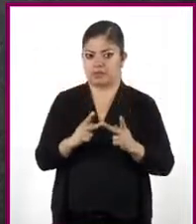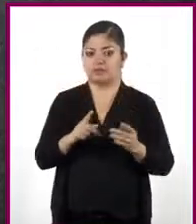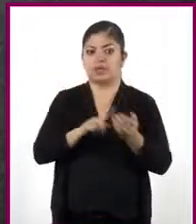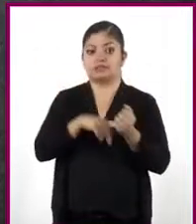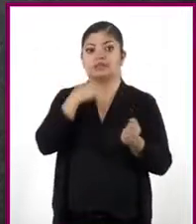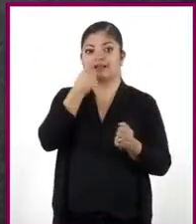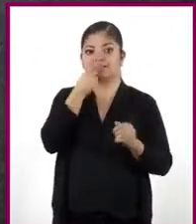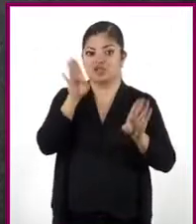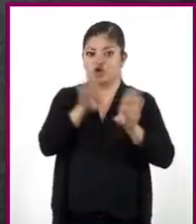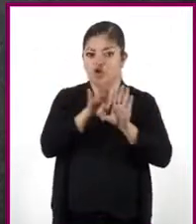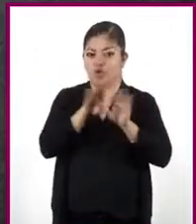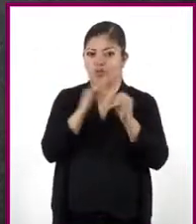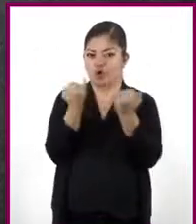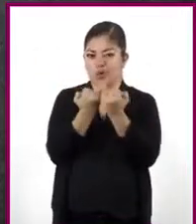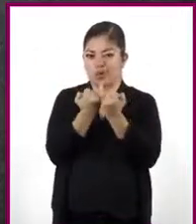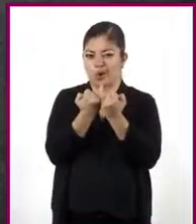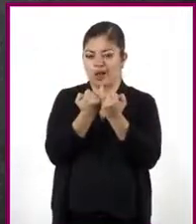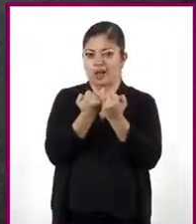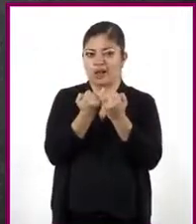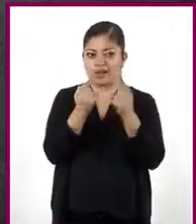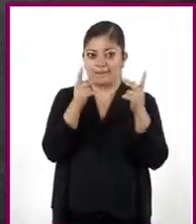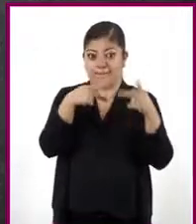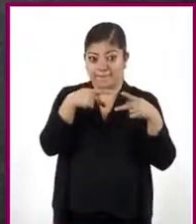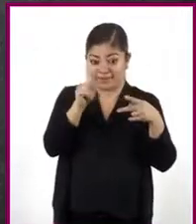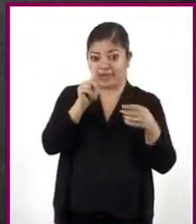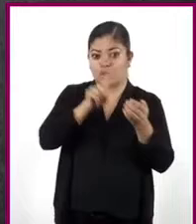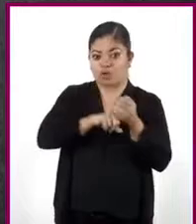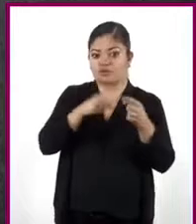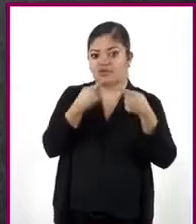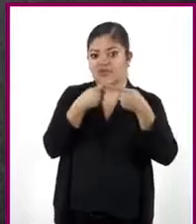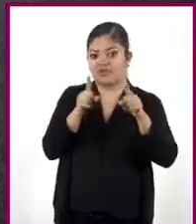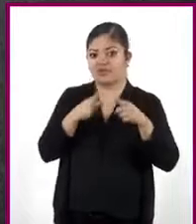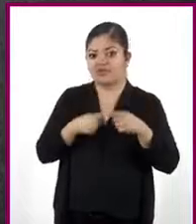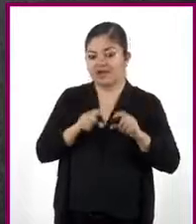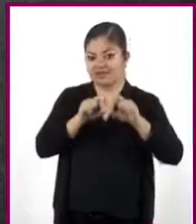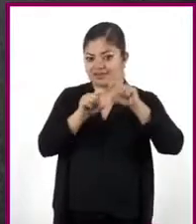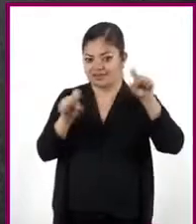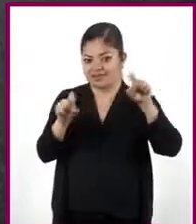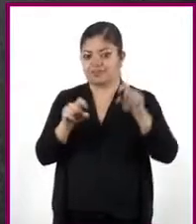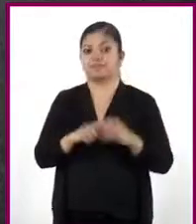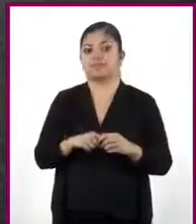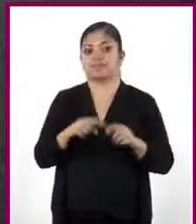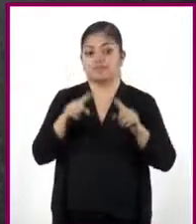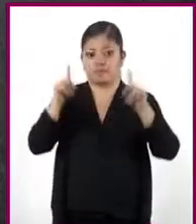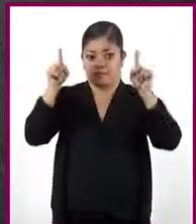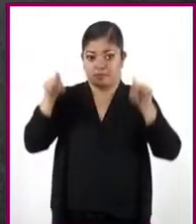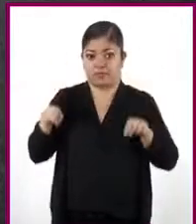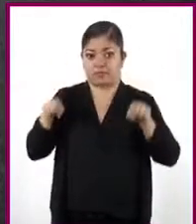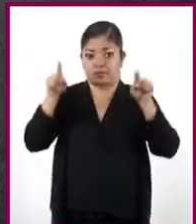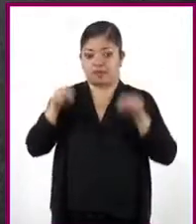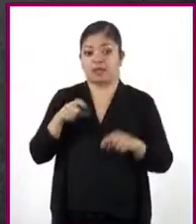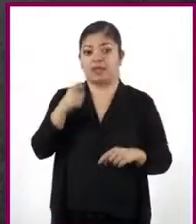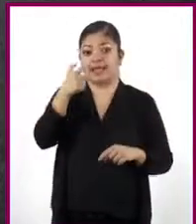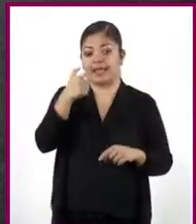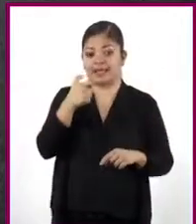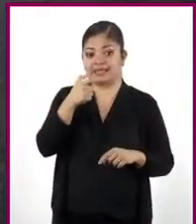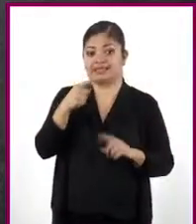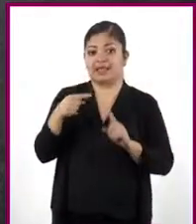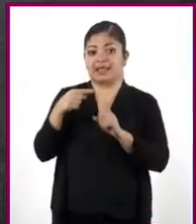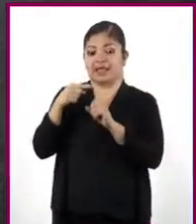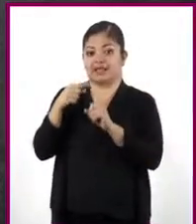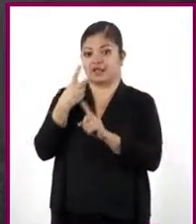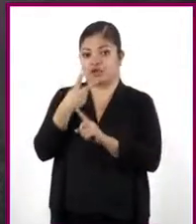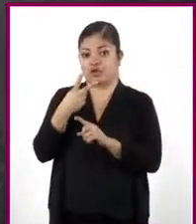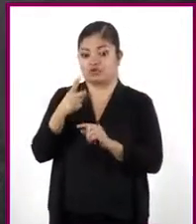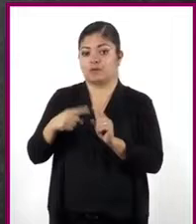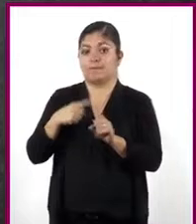lo mismo, pero expresado de distinta manera. Los lados del rectángulo miden X entre 2 más 3 y